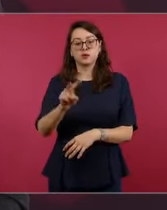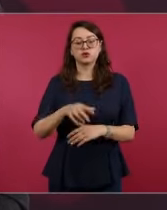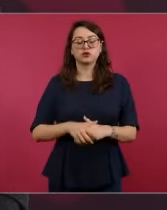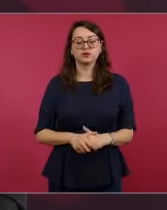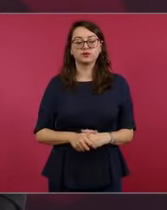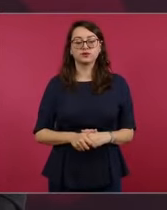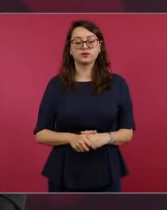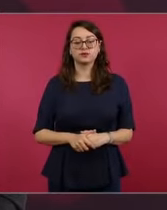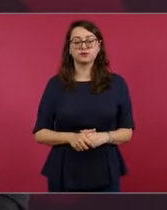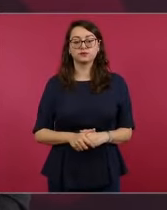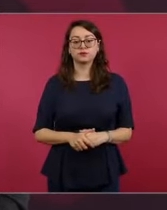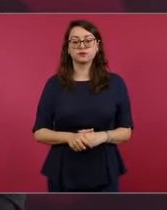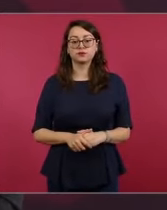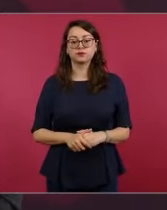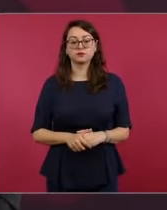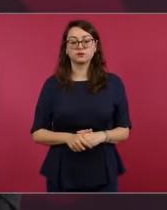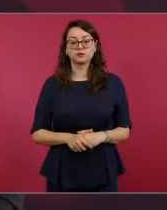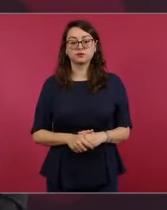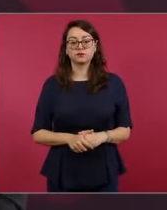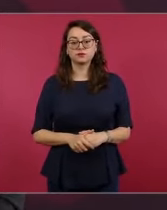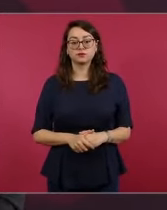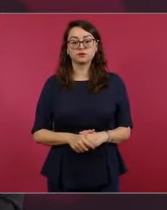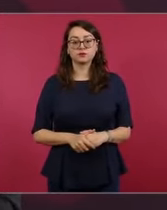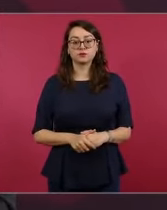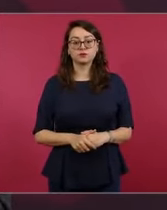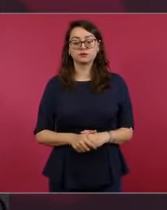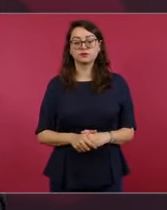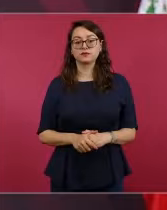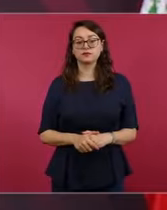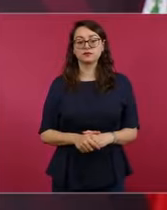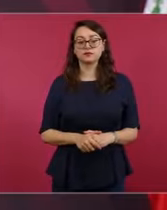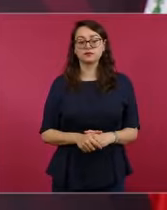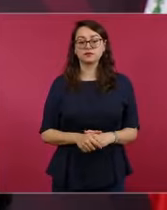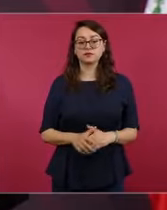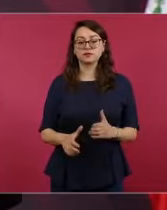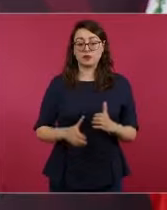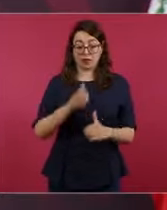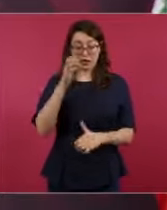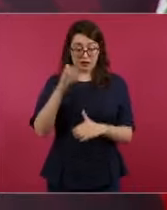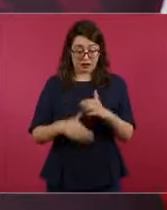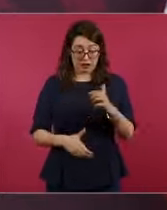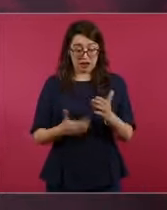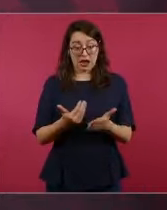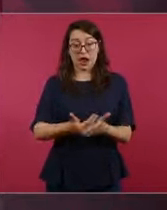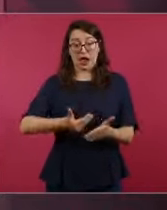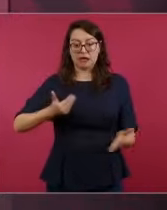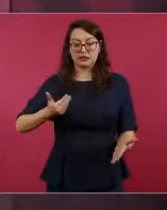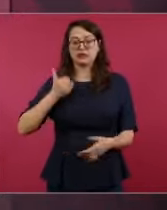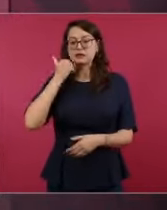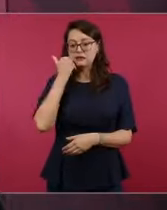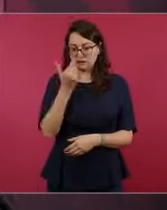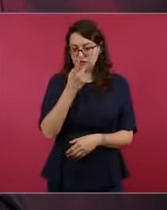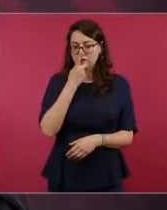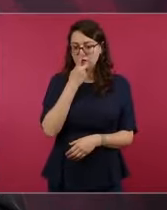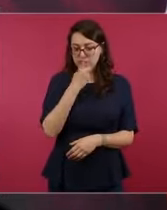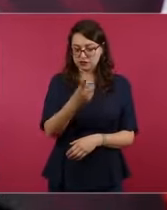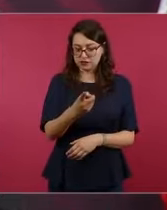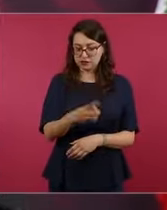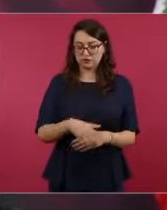Y antes de terminar, nada más comentarles algo que